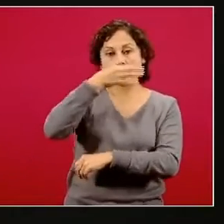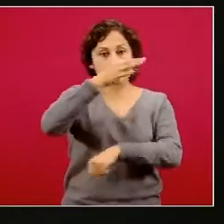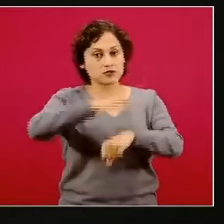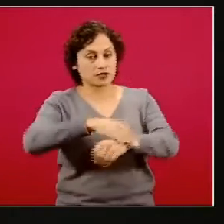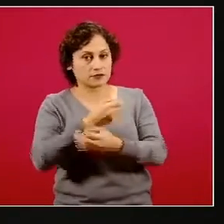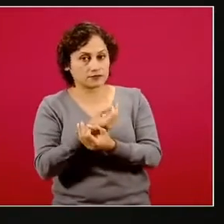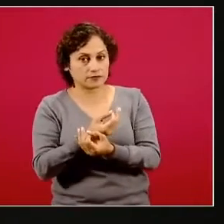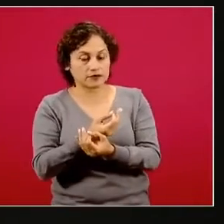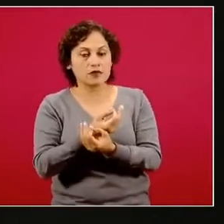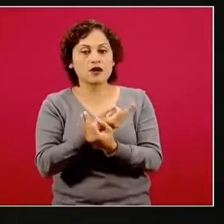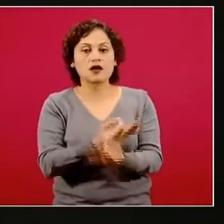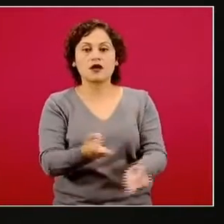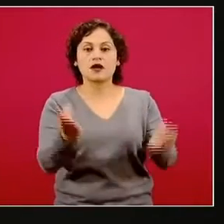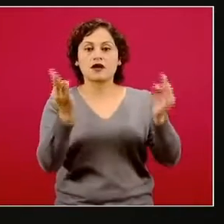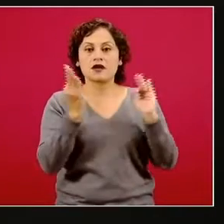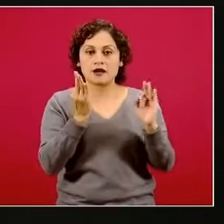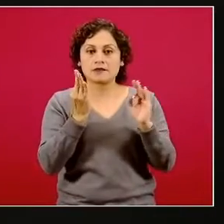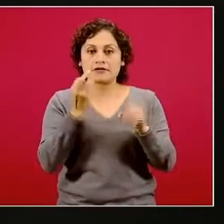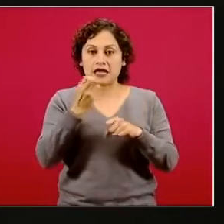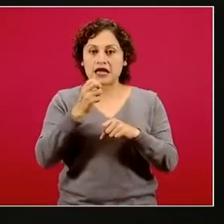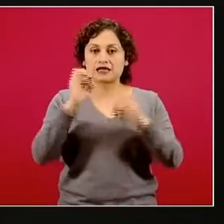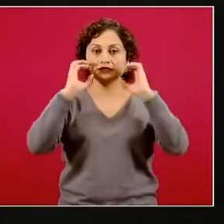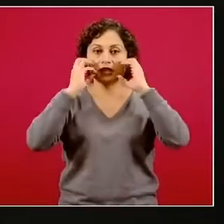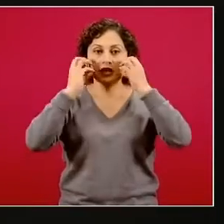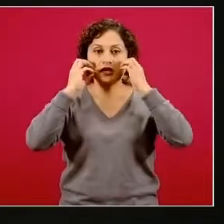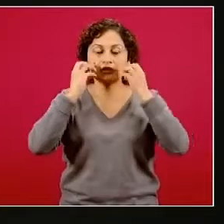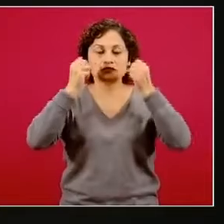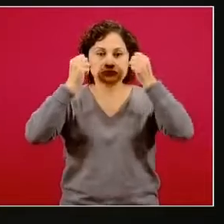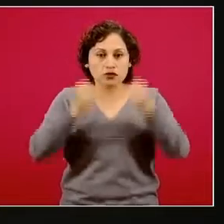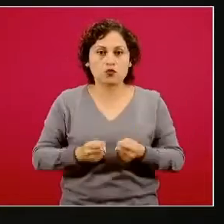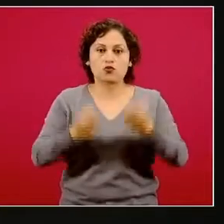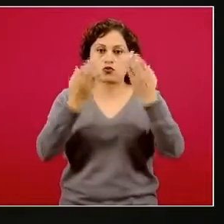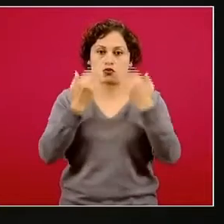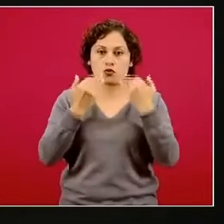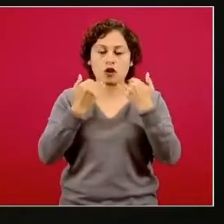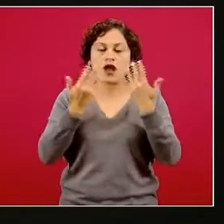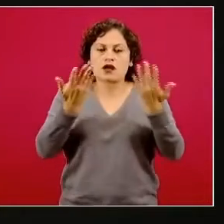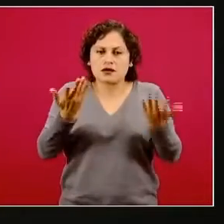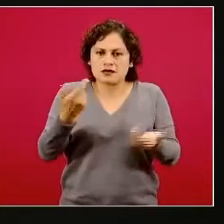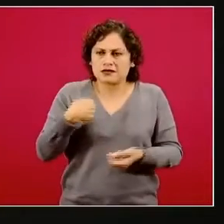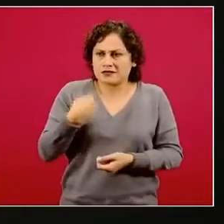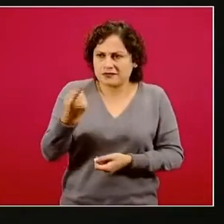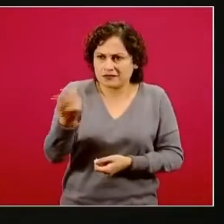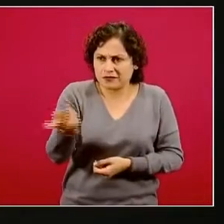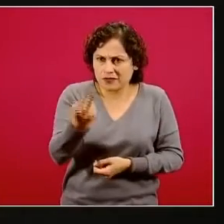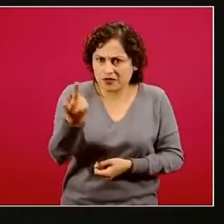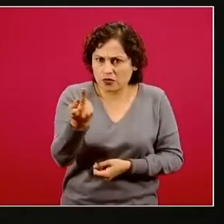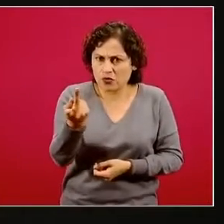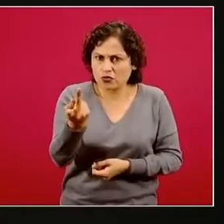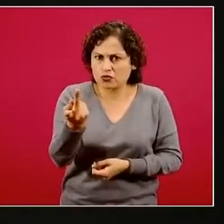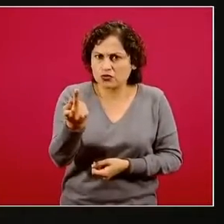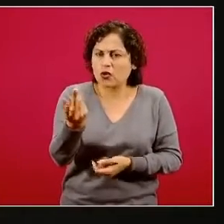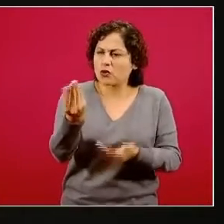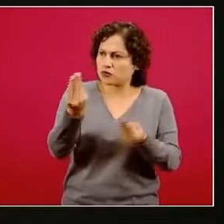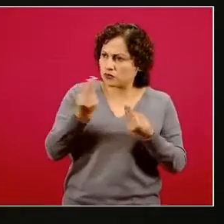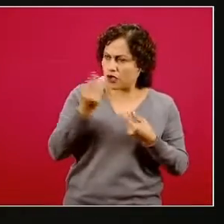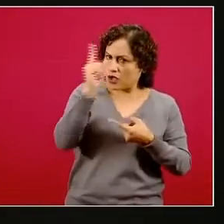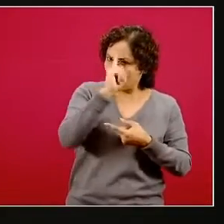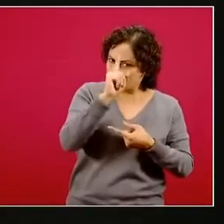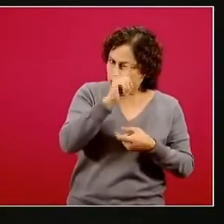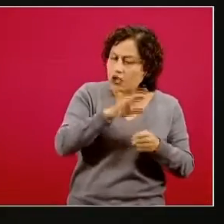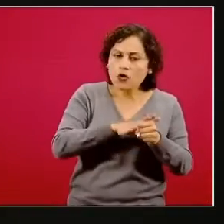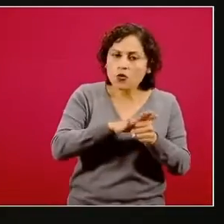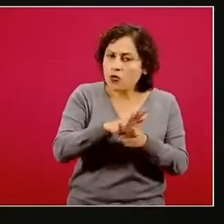en el que decía que no podían ser muy seguras. Entonces, si nos pudieran recomendar o recordar cuáles son las